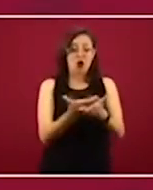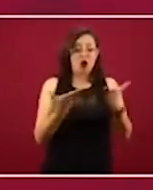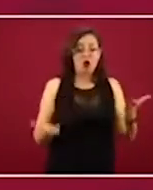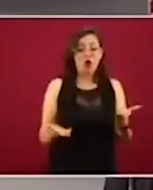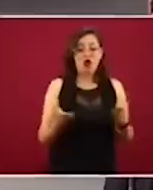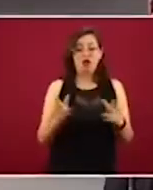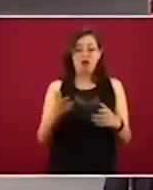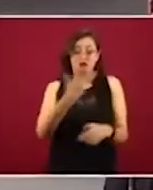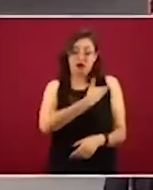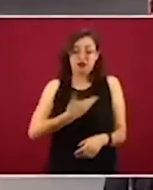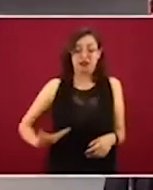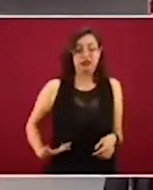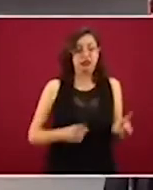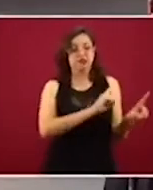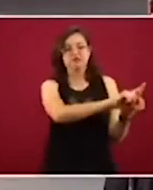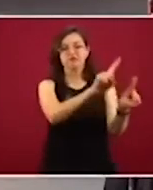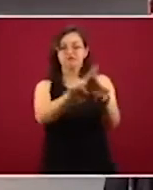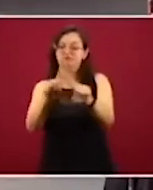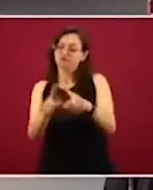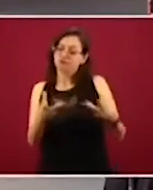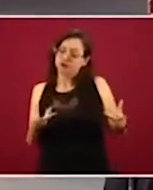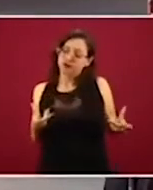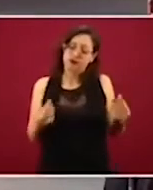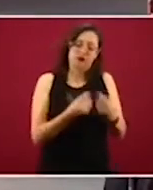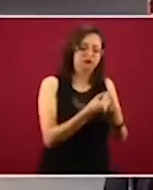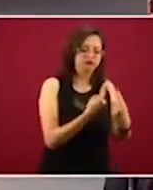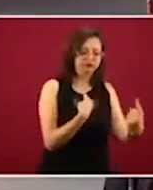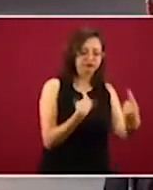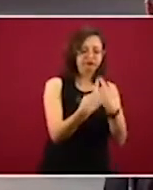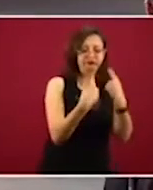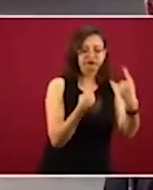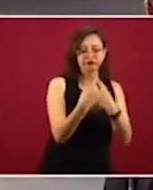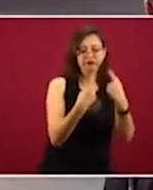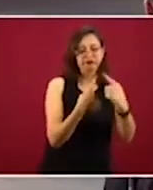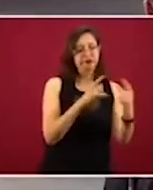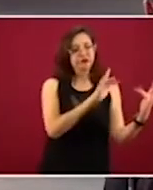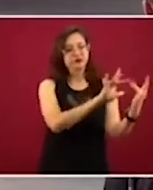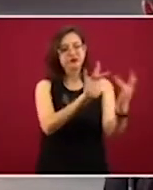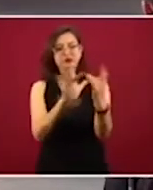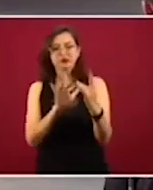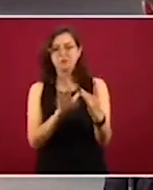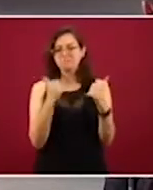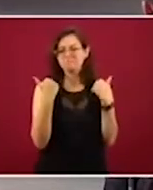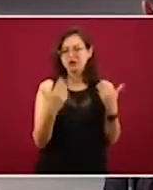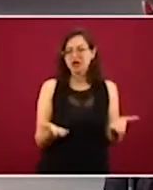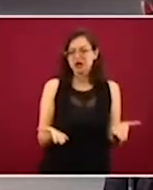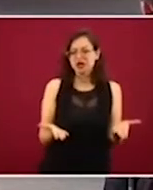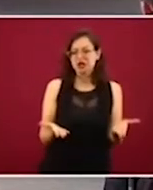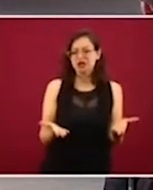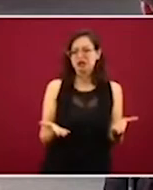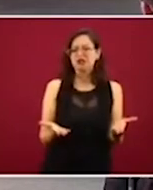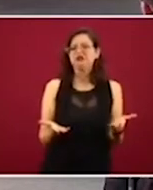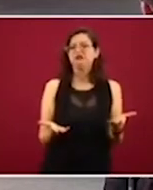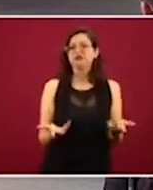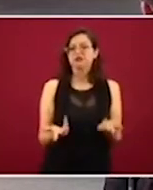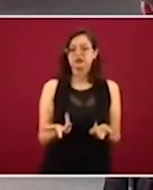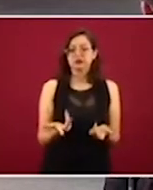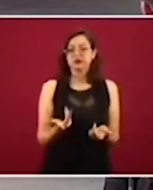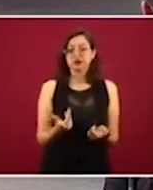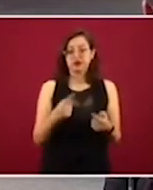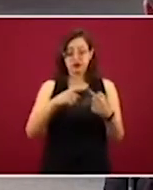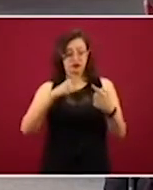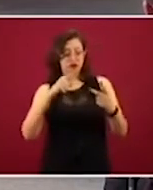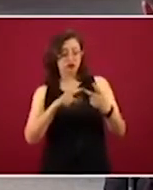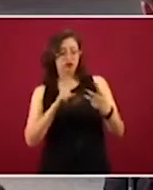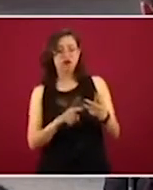estamos discutiendo en el ámbito global. Los jefes de Estado se comunican para qué cosa, para ponerse de acuerdo esencialmente en tres